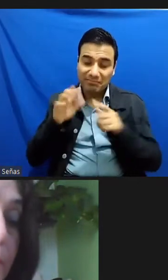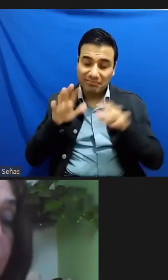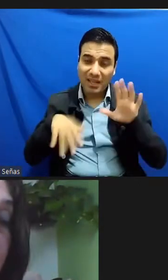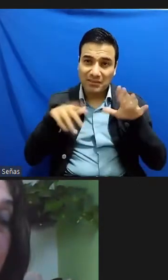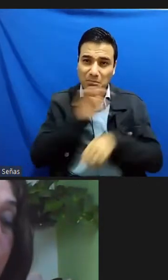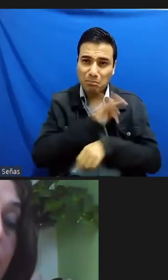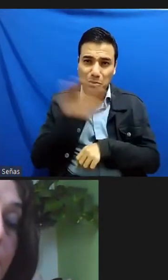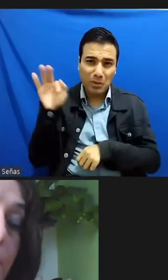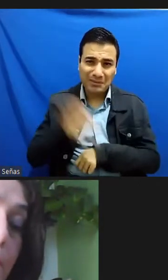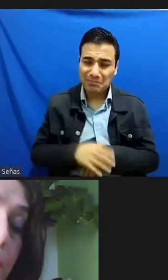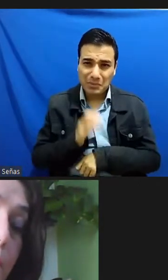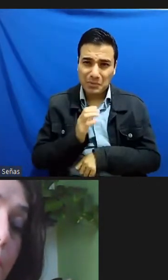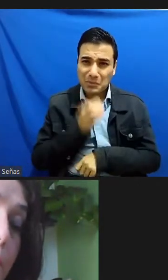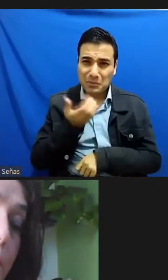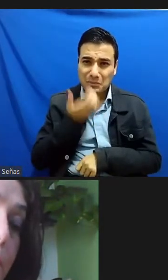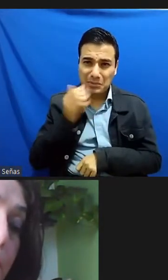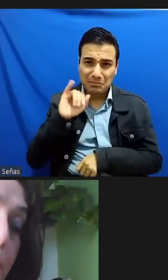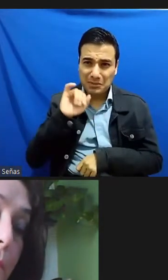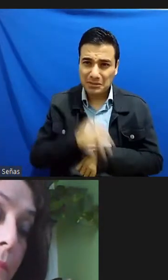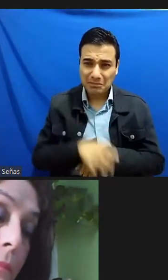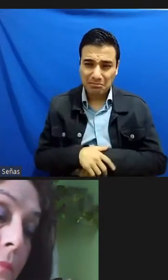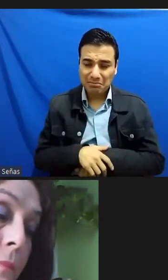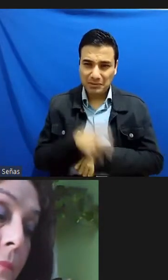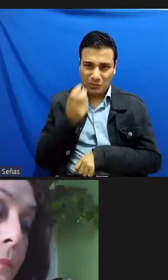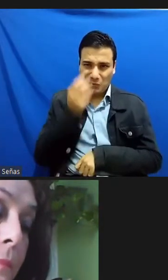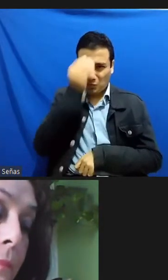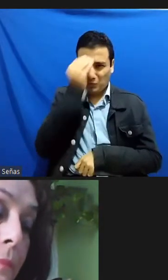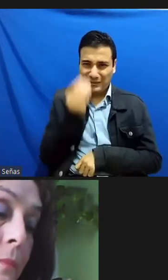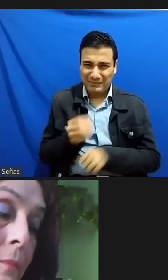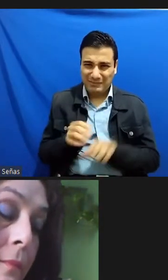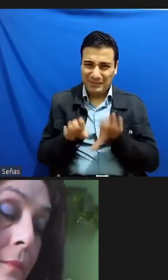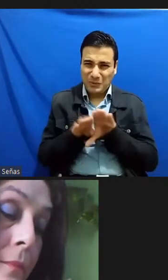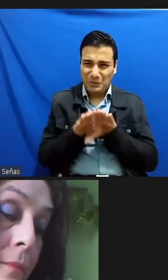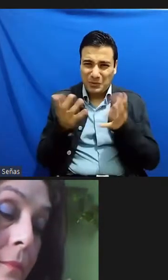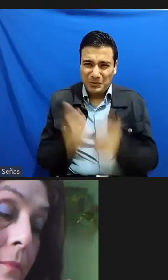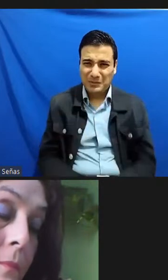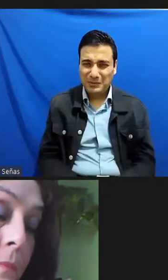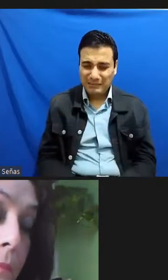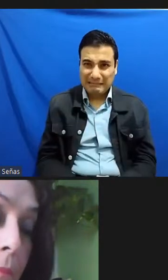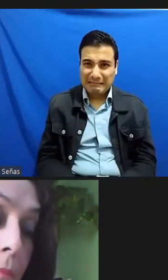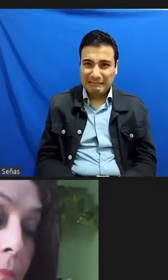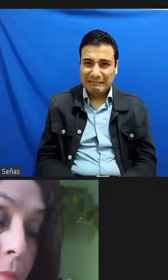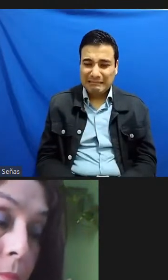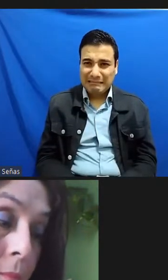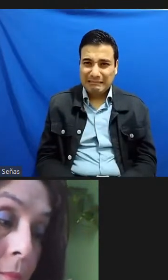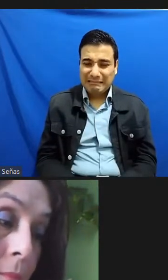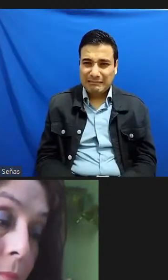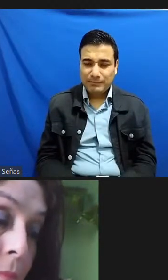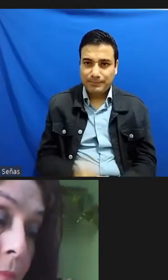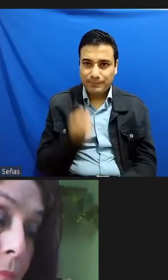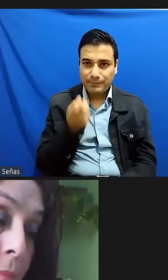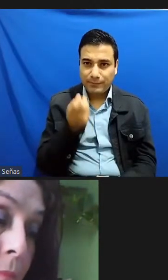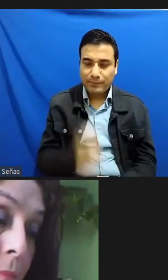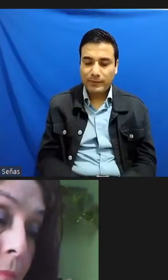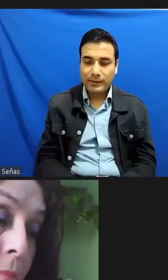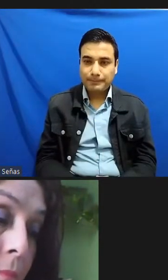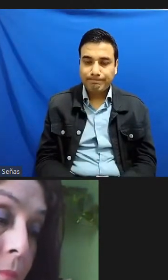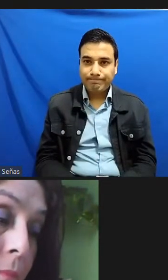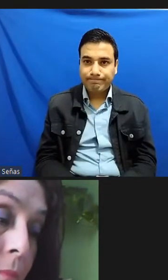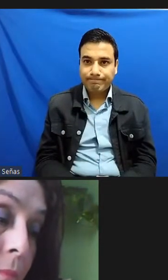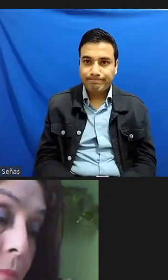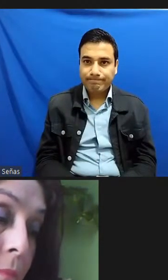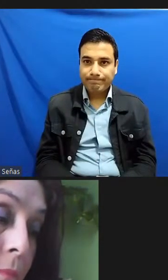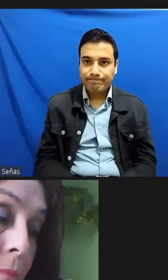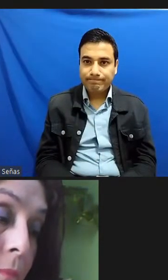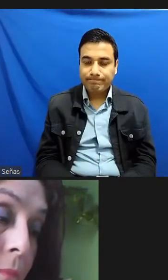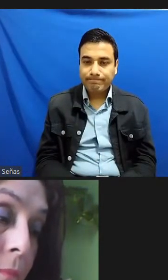encierro el horror que puede significar una especie de extracto de lo que del